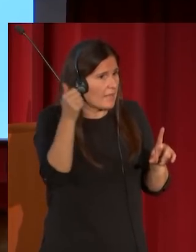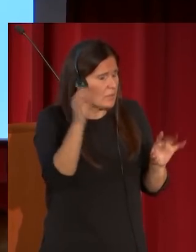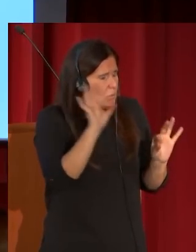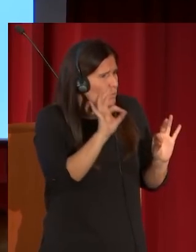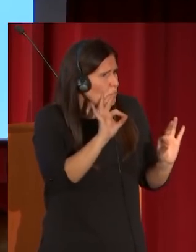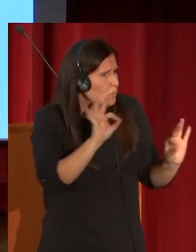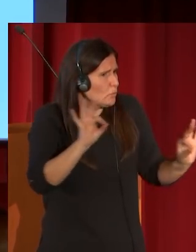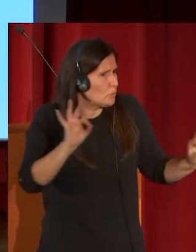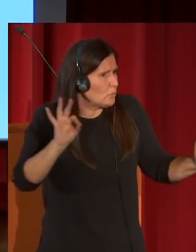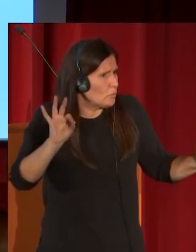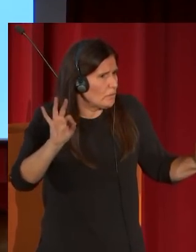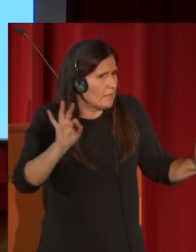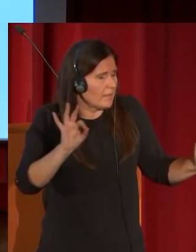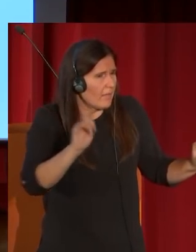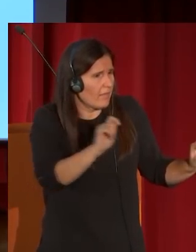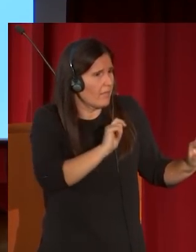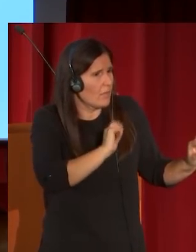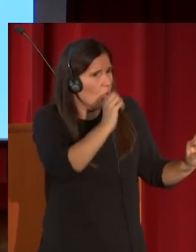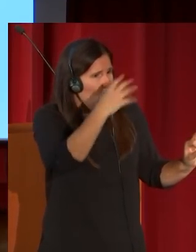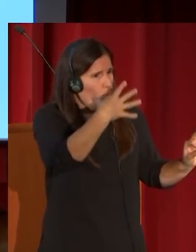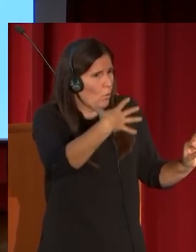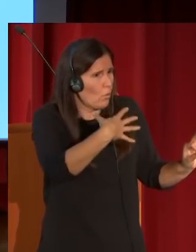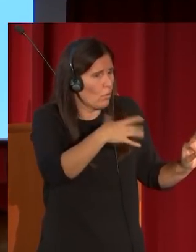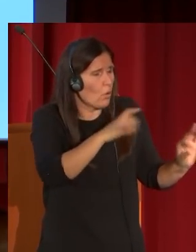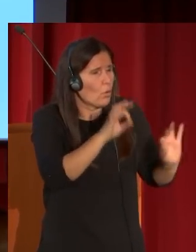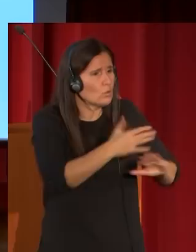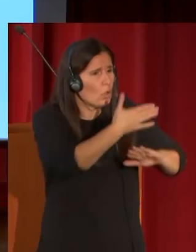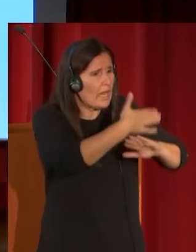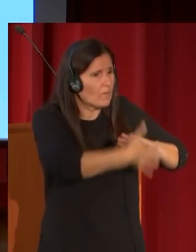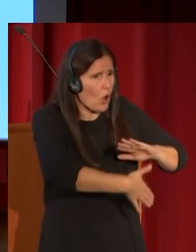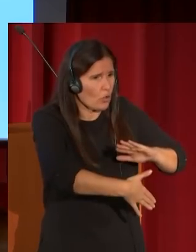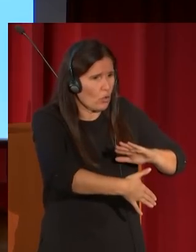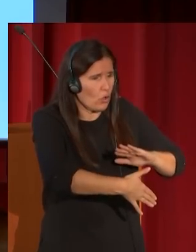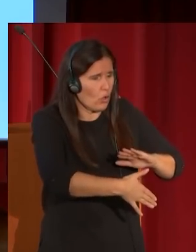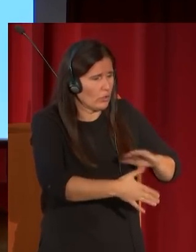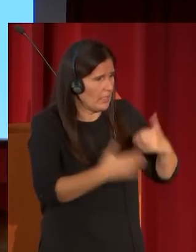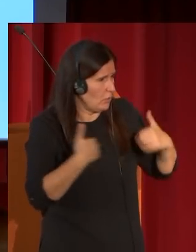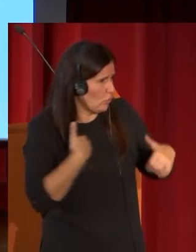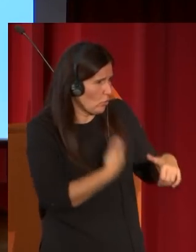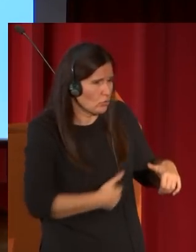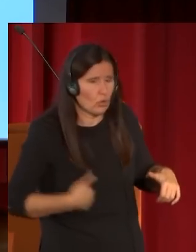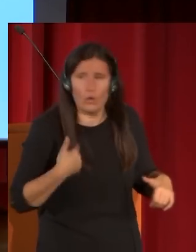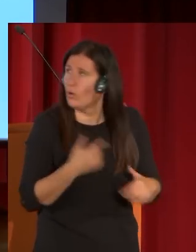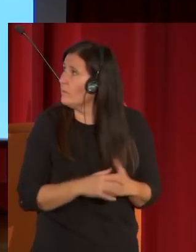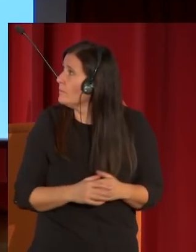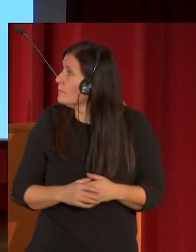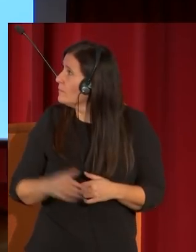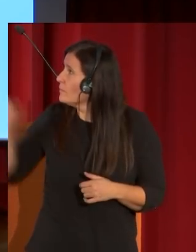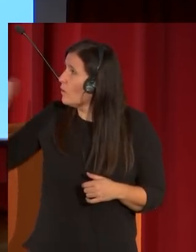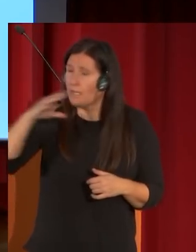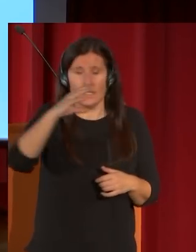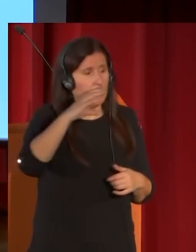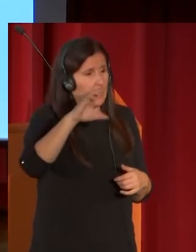sutilísima delgadísima que da la luz en el borde mismo del muslo del torso o bien el centauro joven